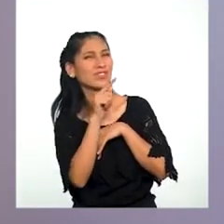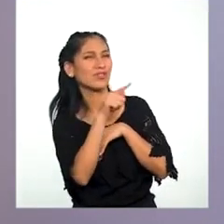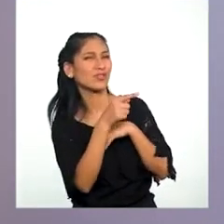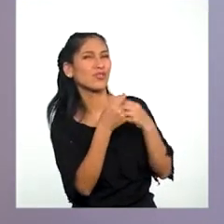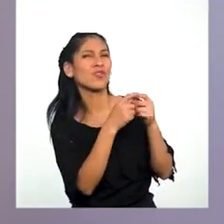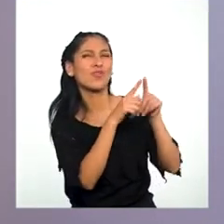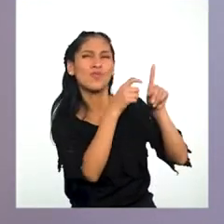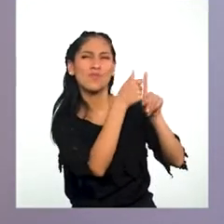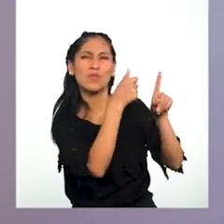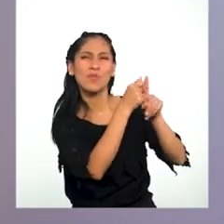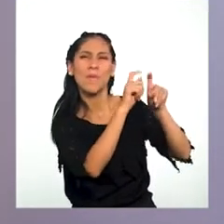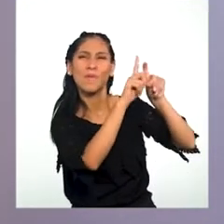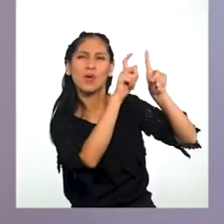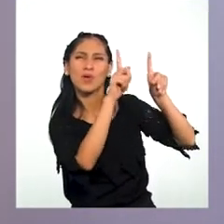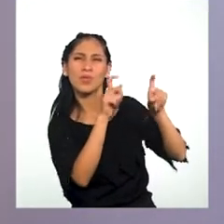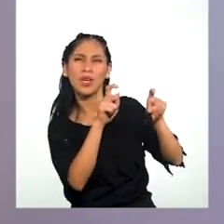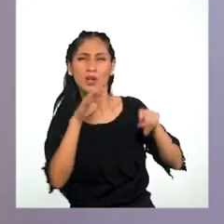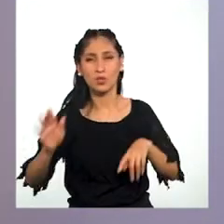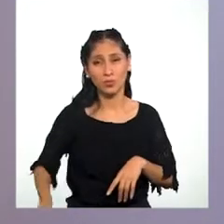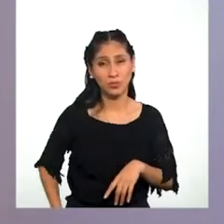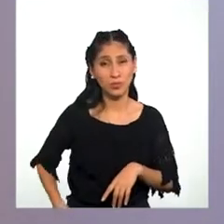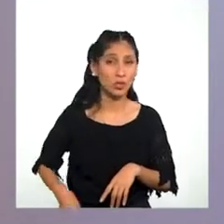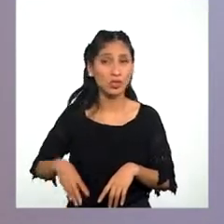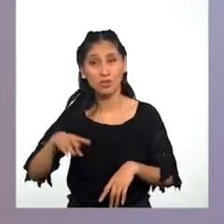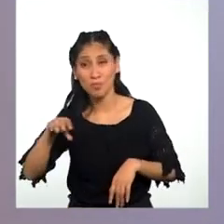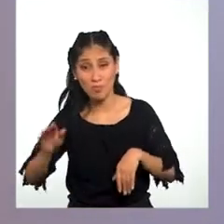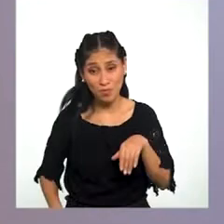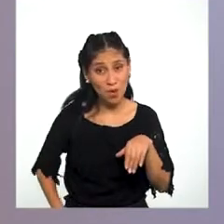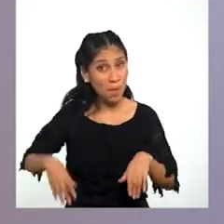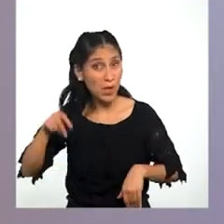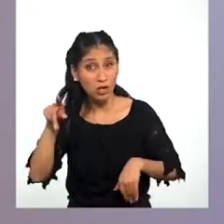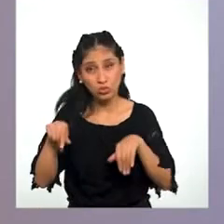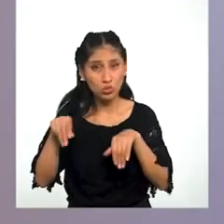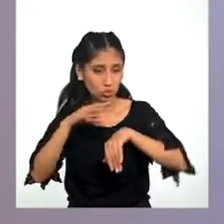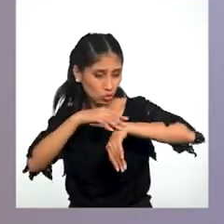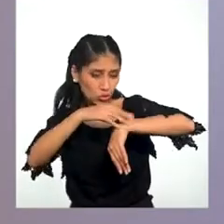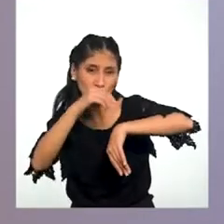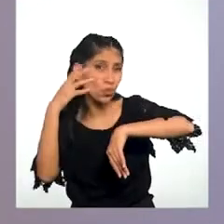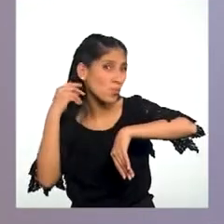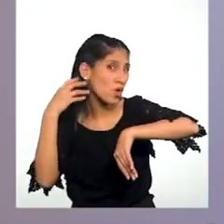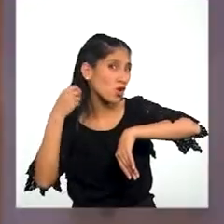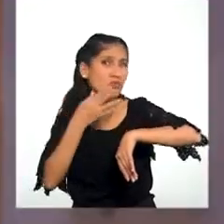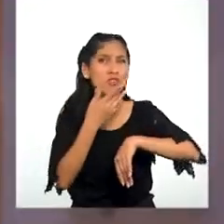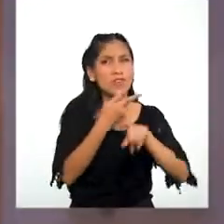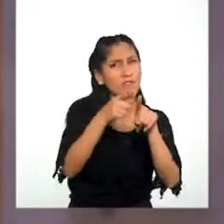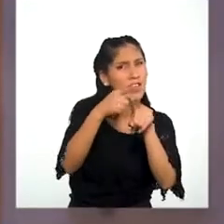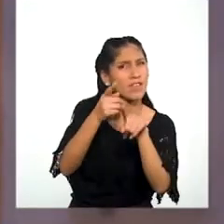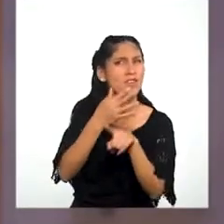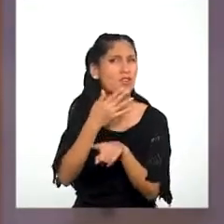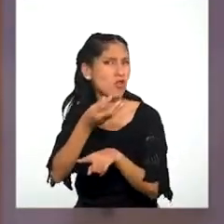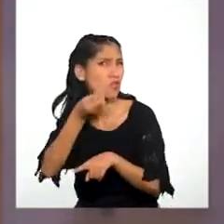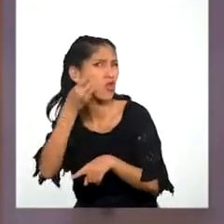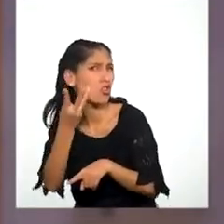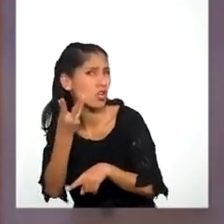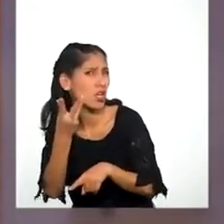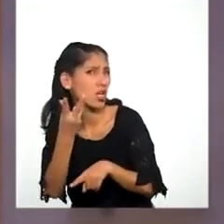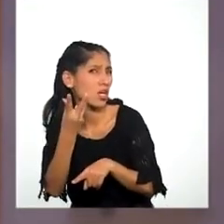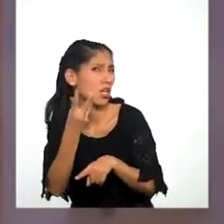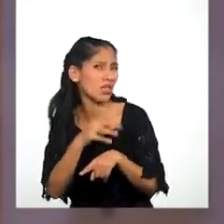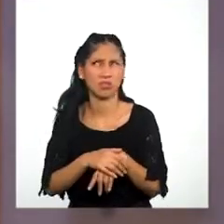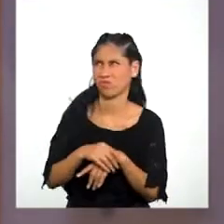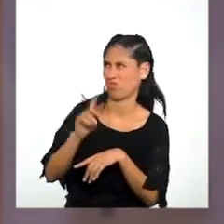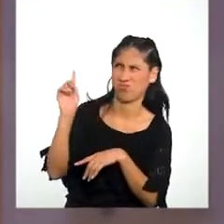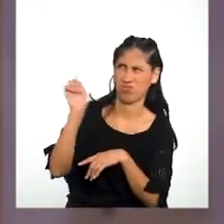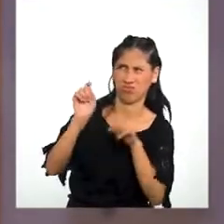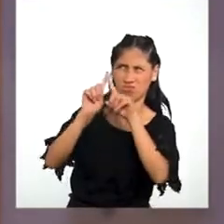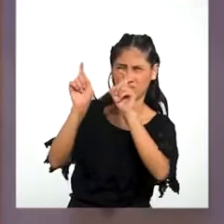¿Por qué los perros ¿Por tienen pelo de diferente color? ¡Aaah! ¡Adiviné! ¡Eso! Eso no era,